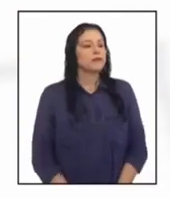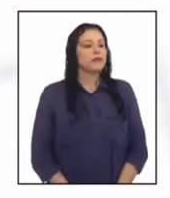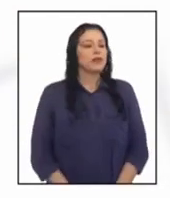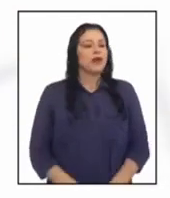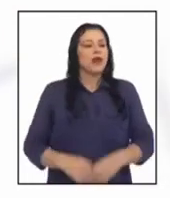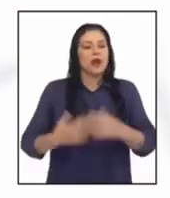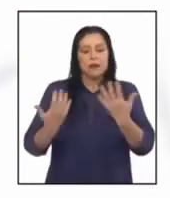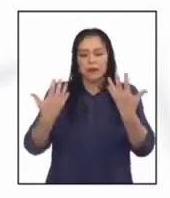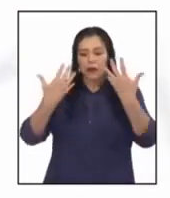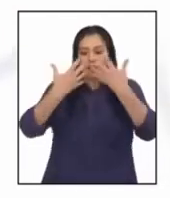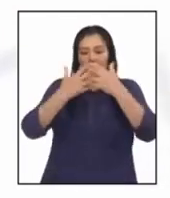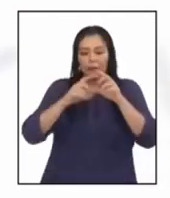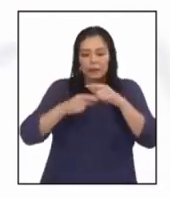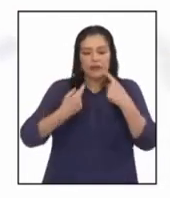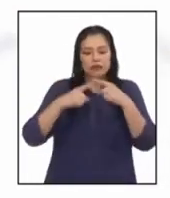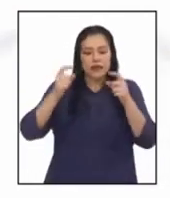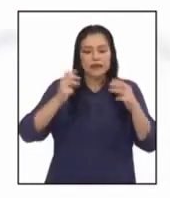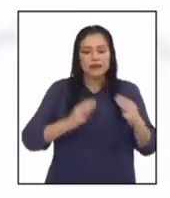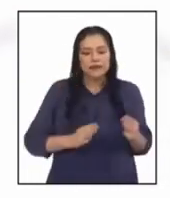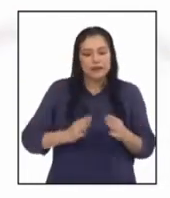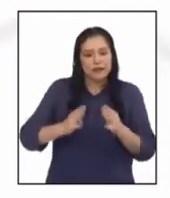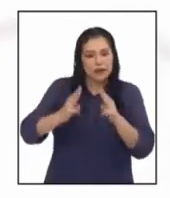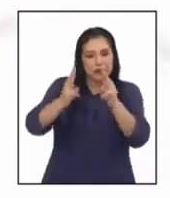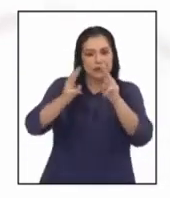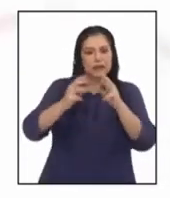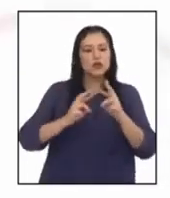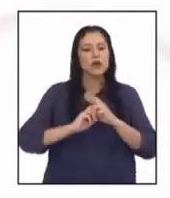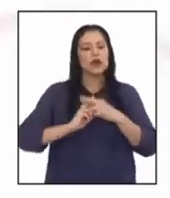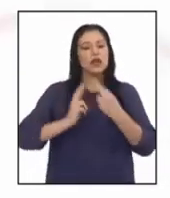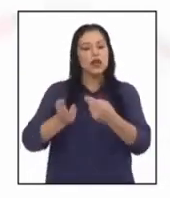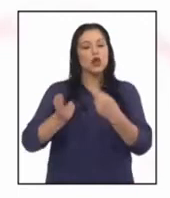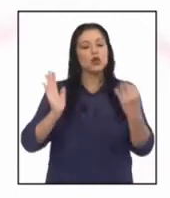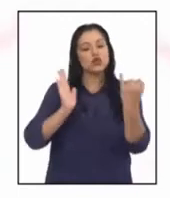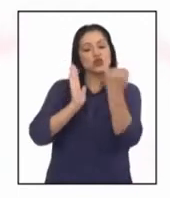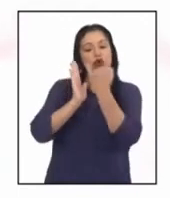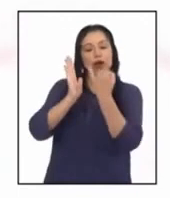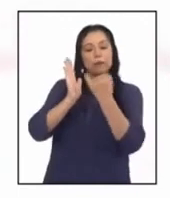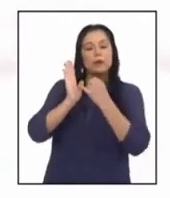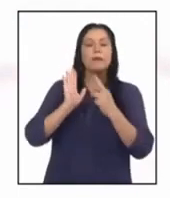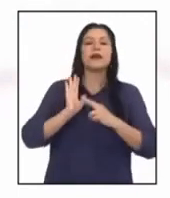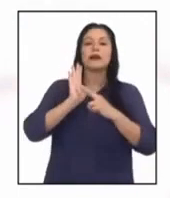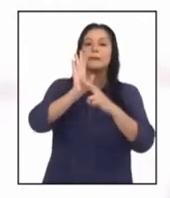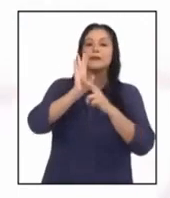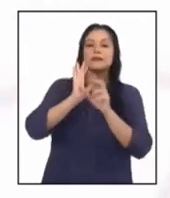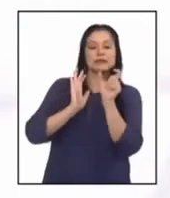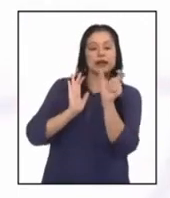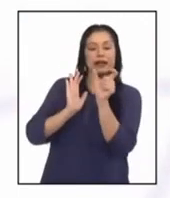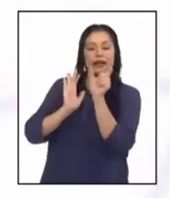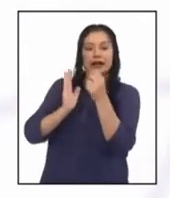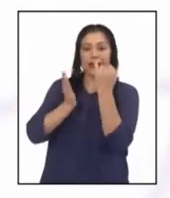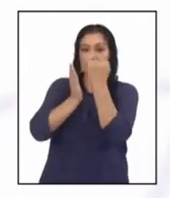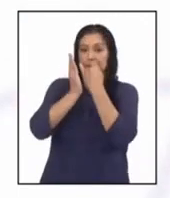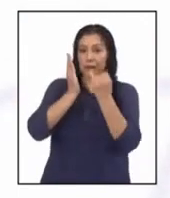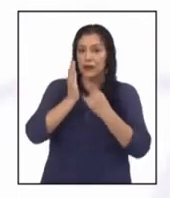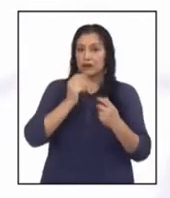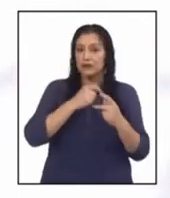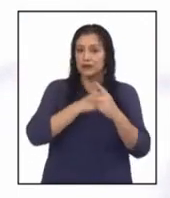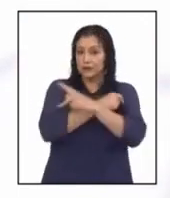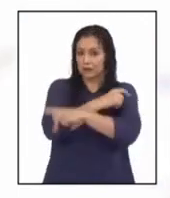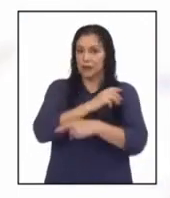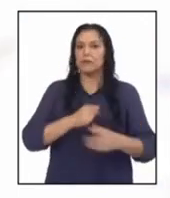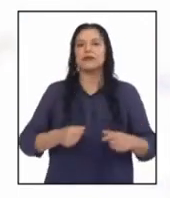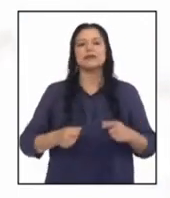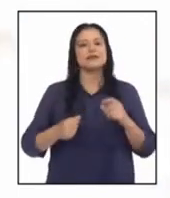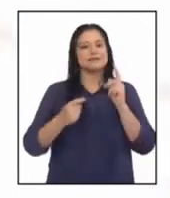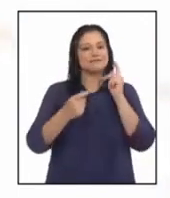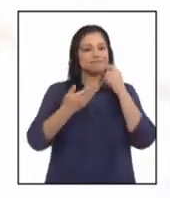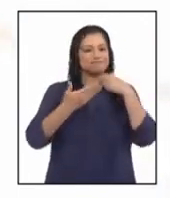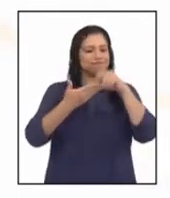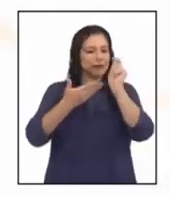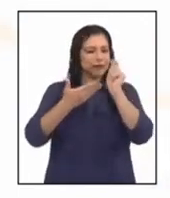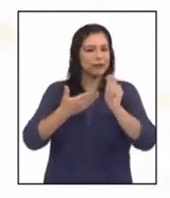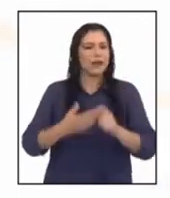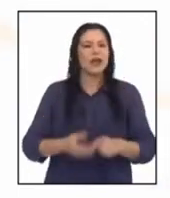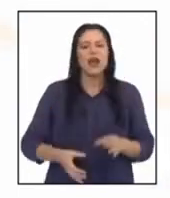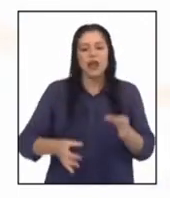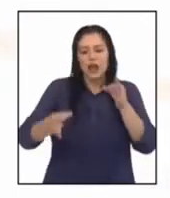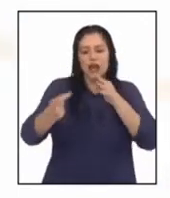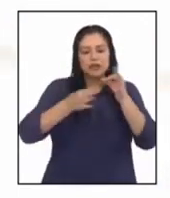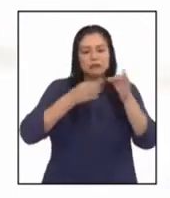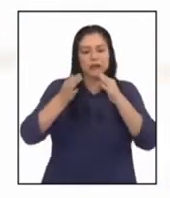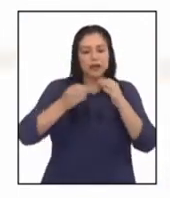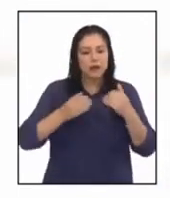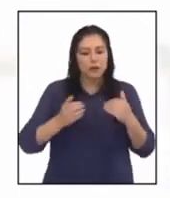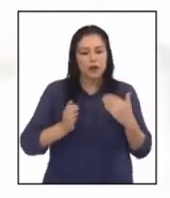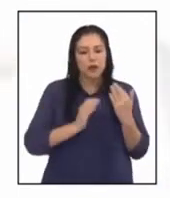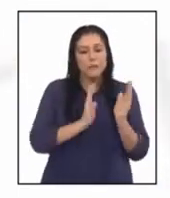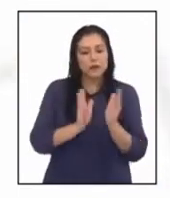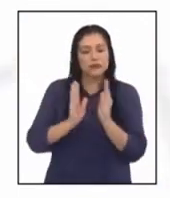Combinamos y adaptamos estrategias heurísticas y recursos gráficos para representar escalas en planos y mapas. ¡Hecho! Justificamos